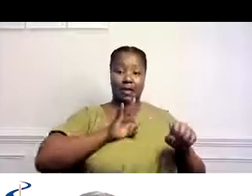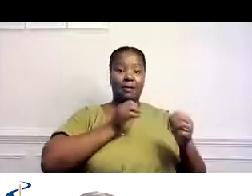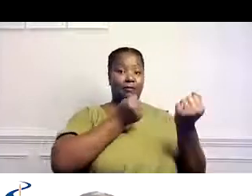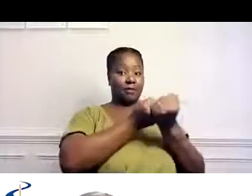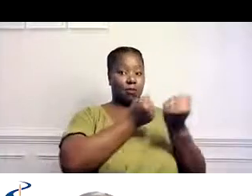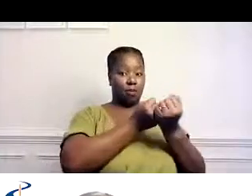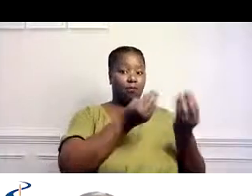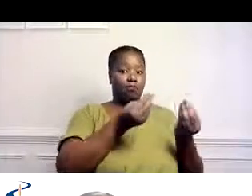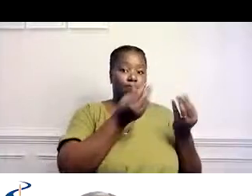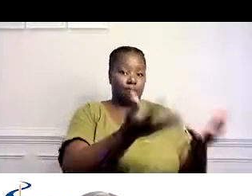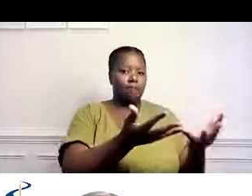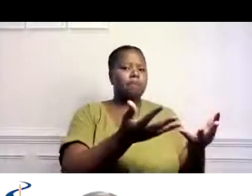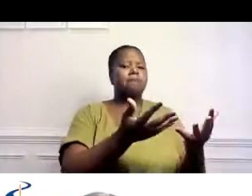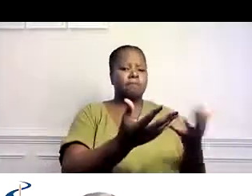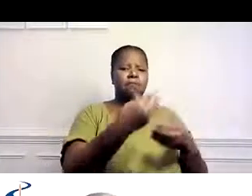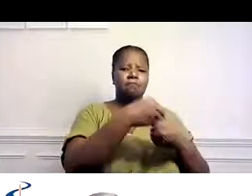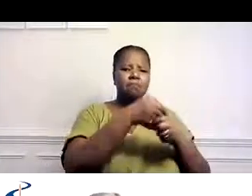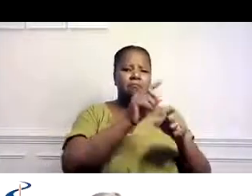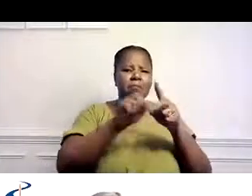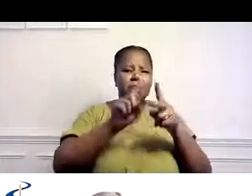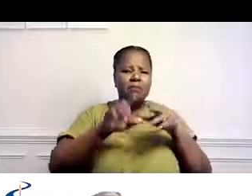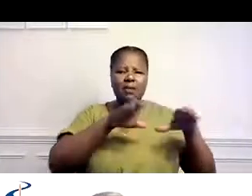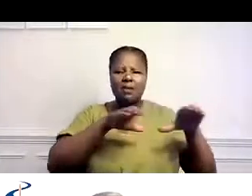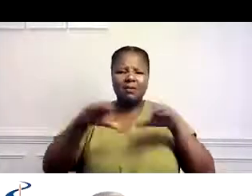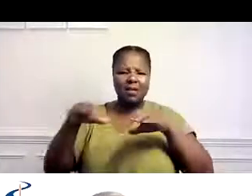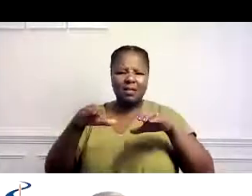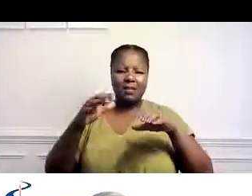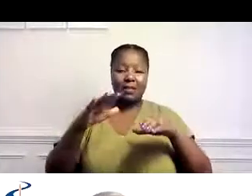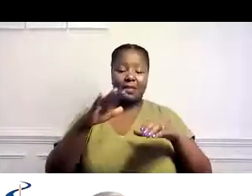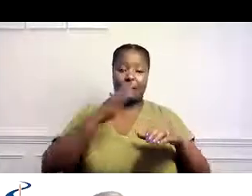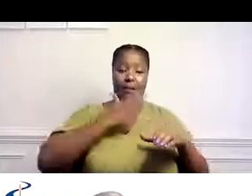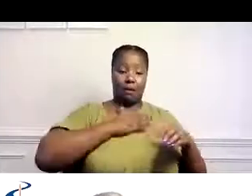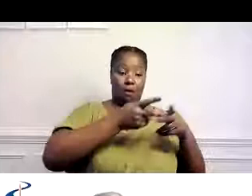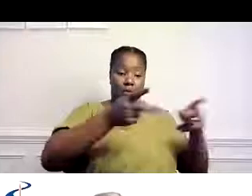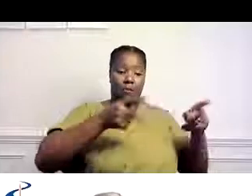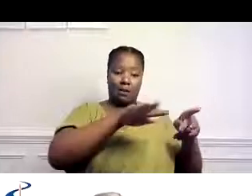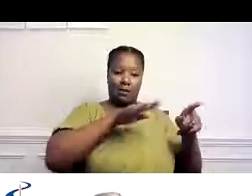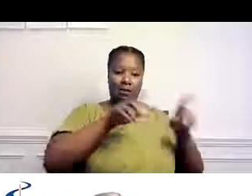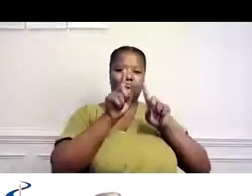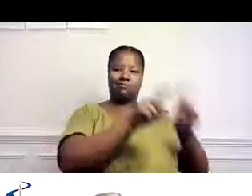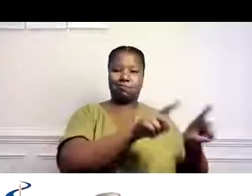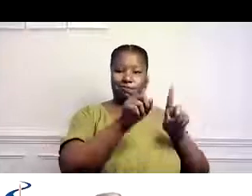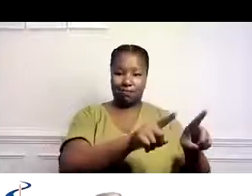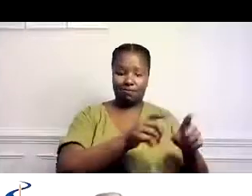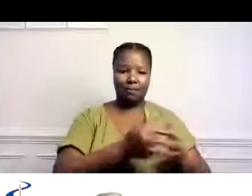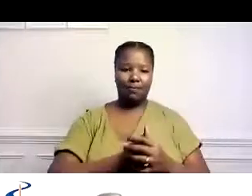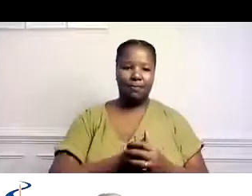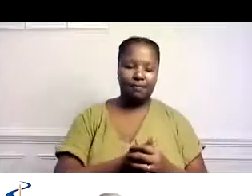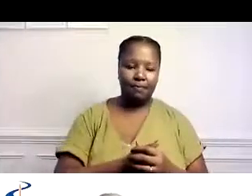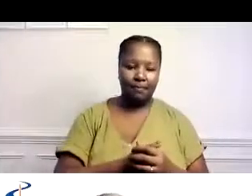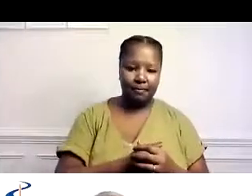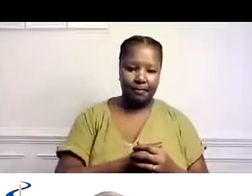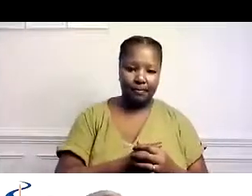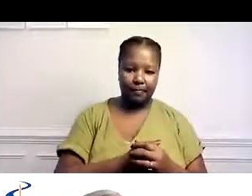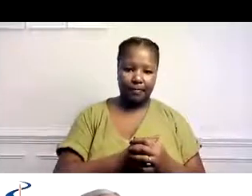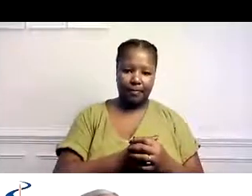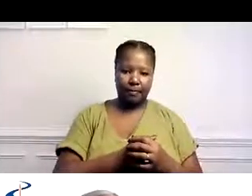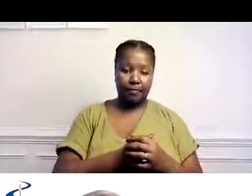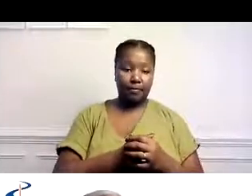personal. O participaron en actividades mismo en el sitio. Próxima página, por favor.